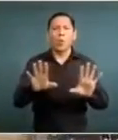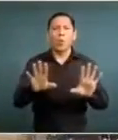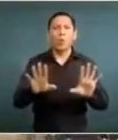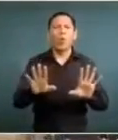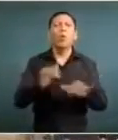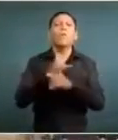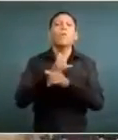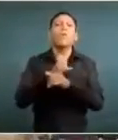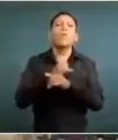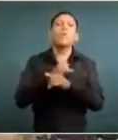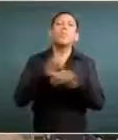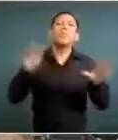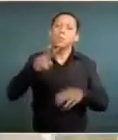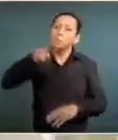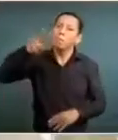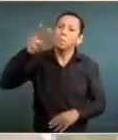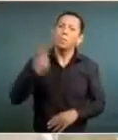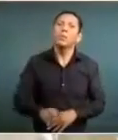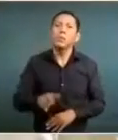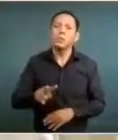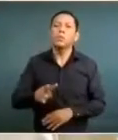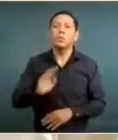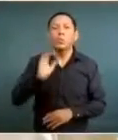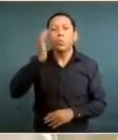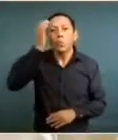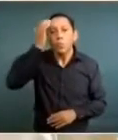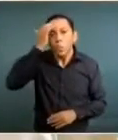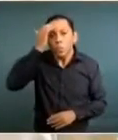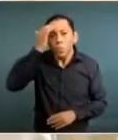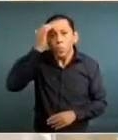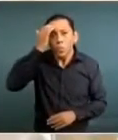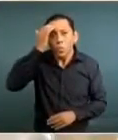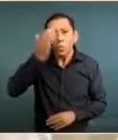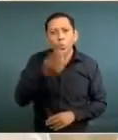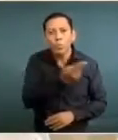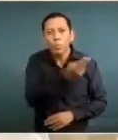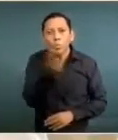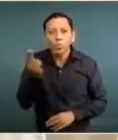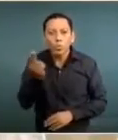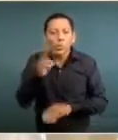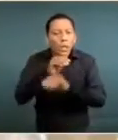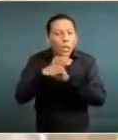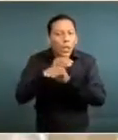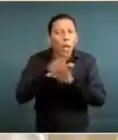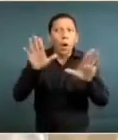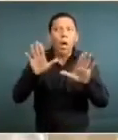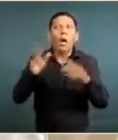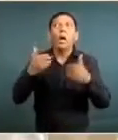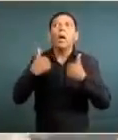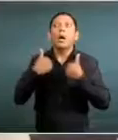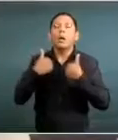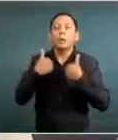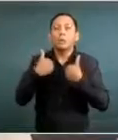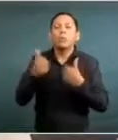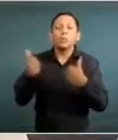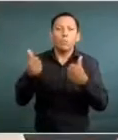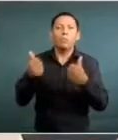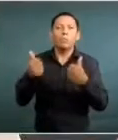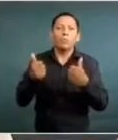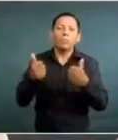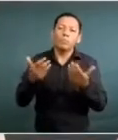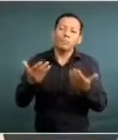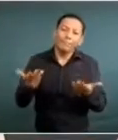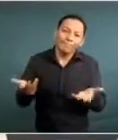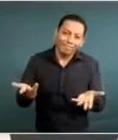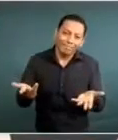conozca la realidad, para aclarar las cosas. Desde luego